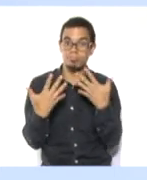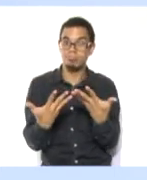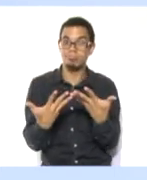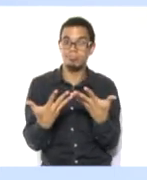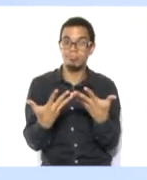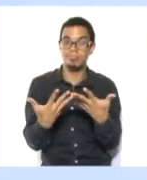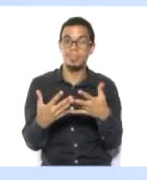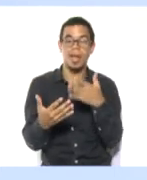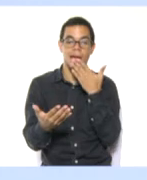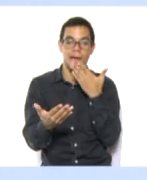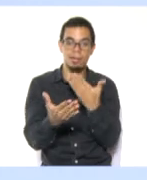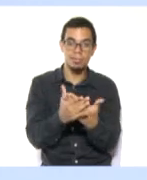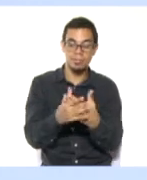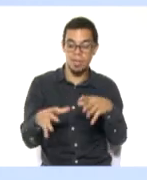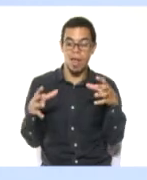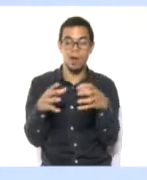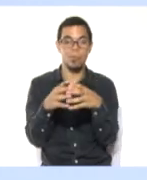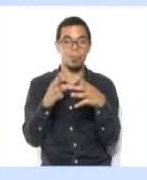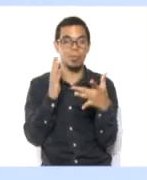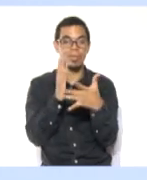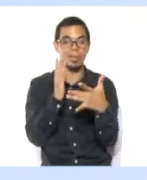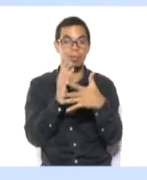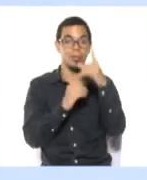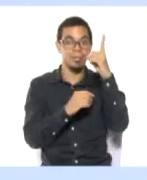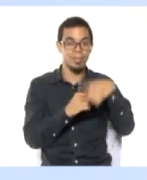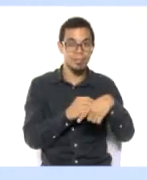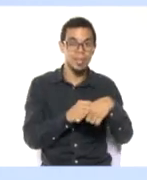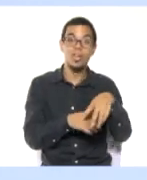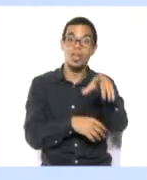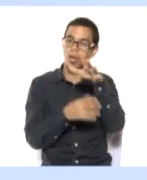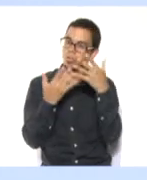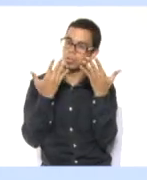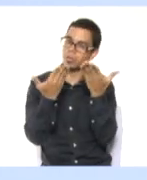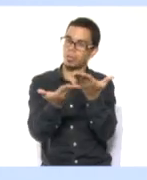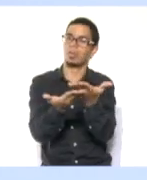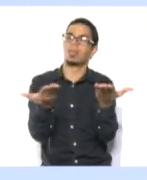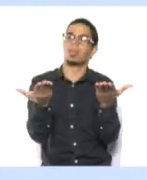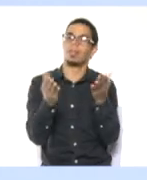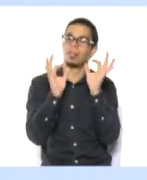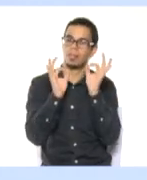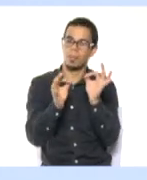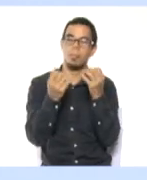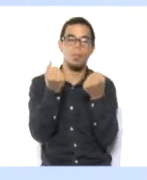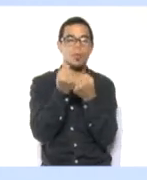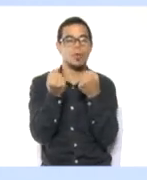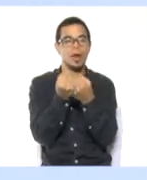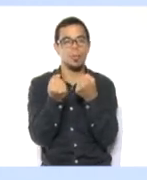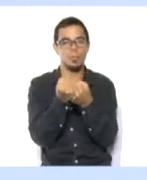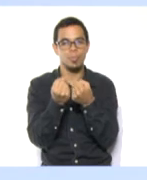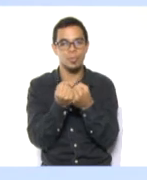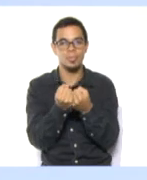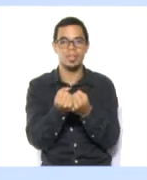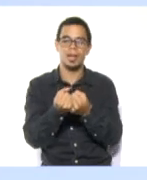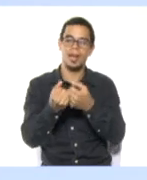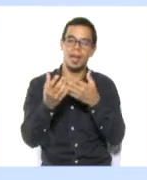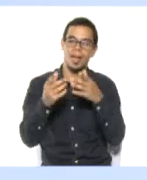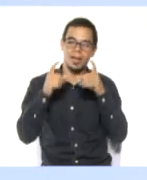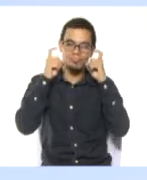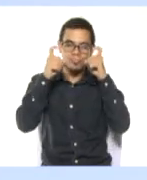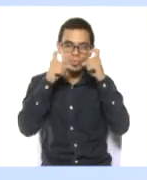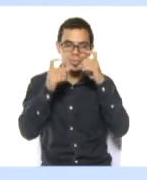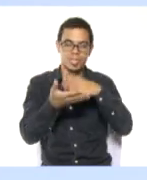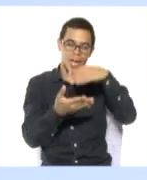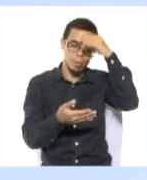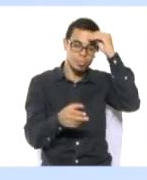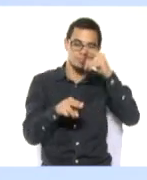a nuestro equipo técnico y de producción y a la gran familia venezolana por seguir apoyando y apostando en la educación en estos